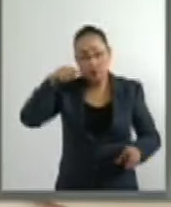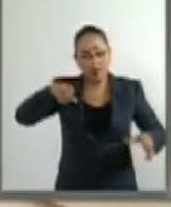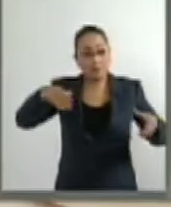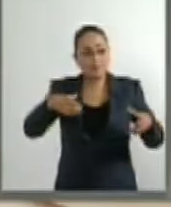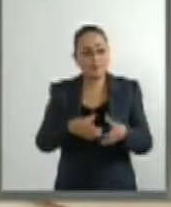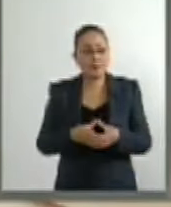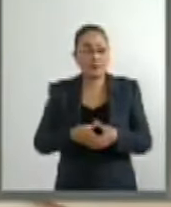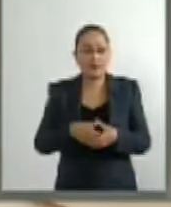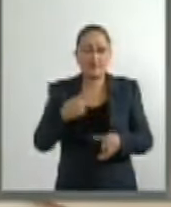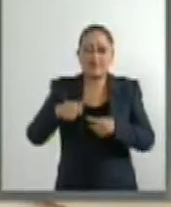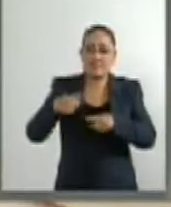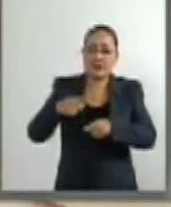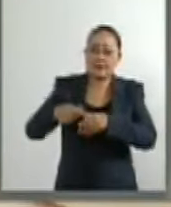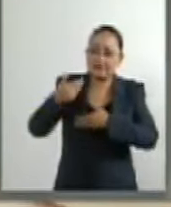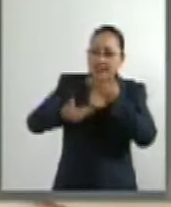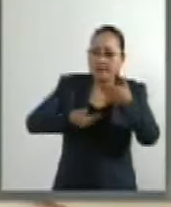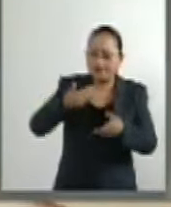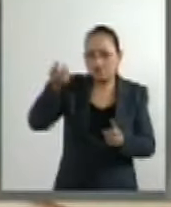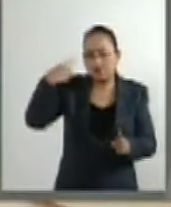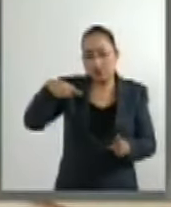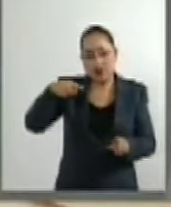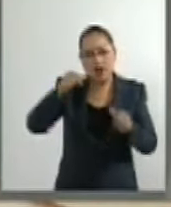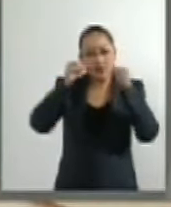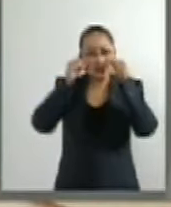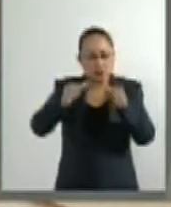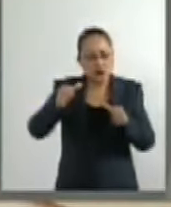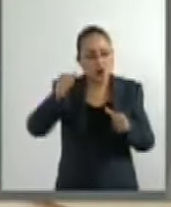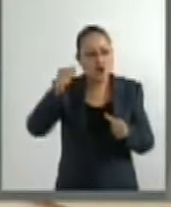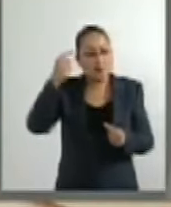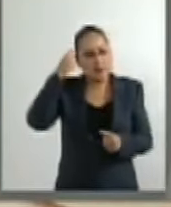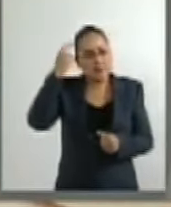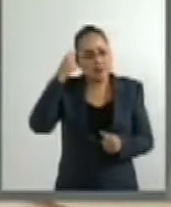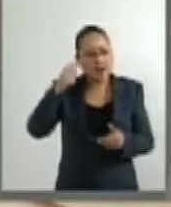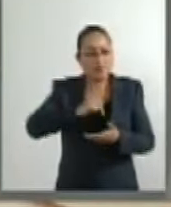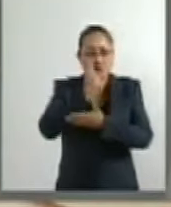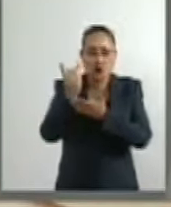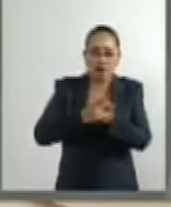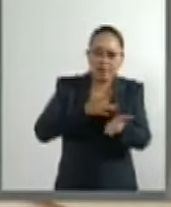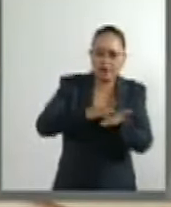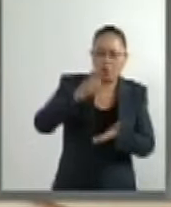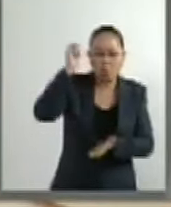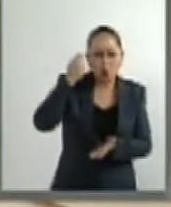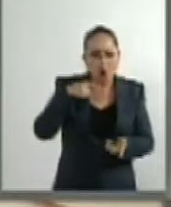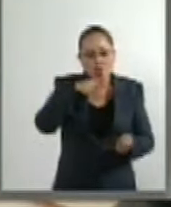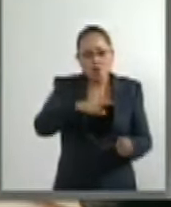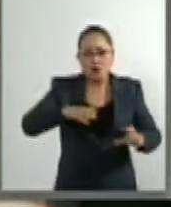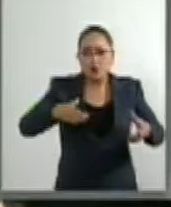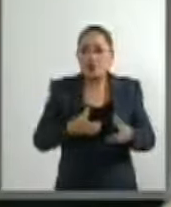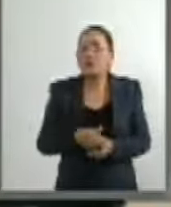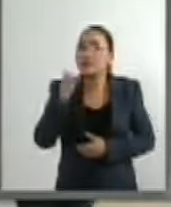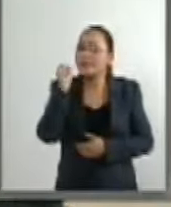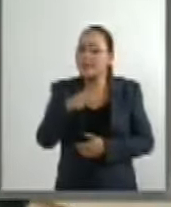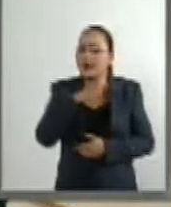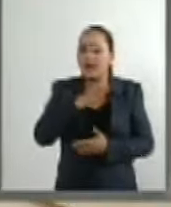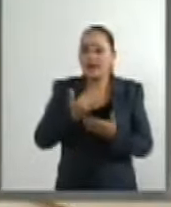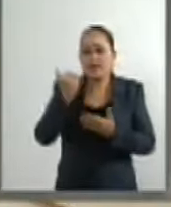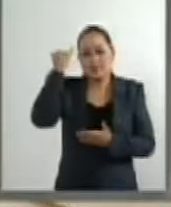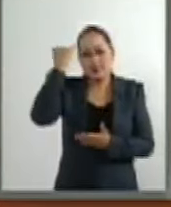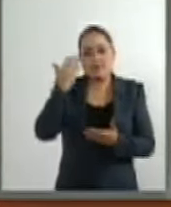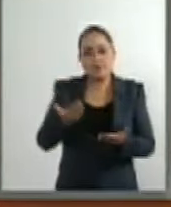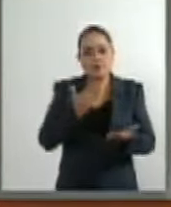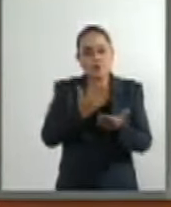de servicios de salud mental y de asistencia social de base comunitaria, la presente iniciativa